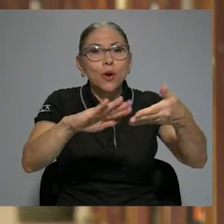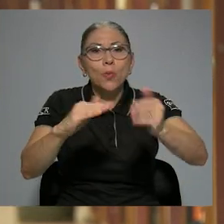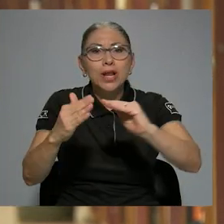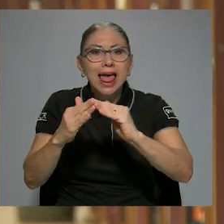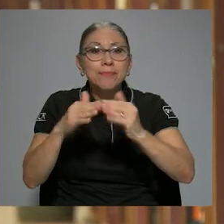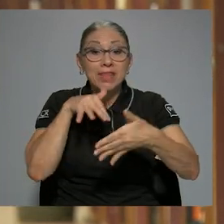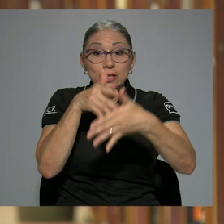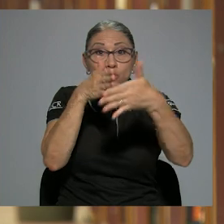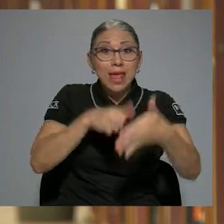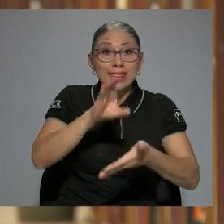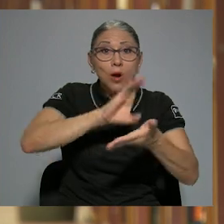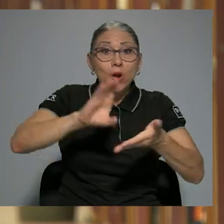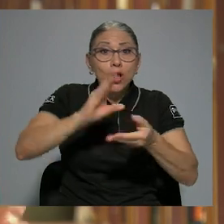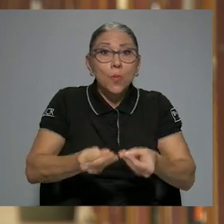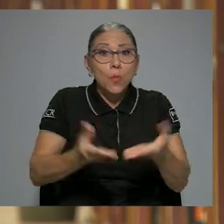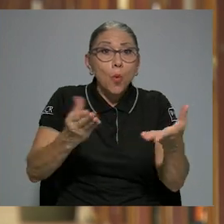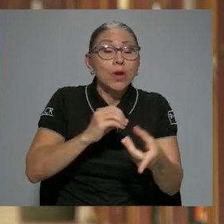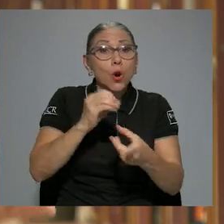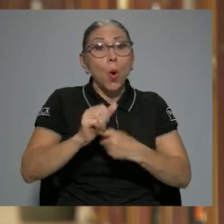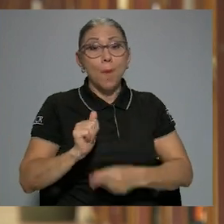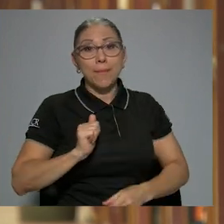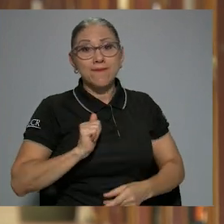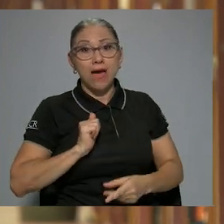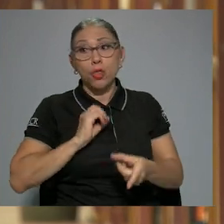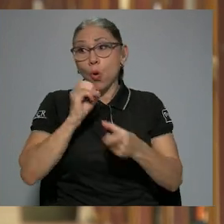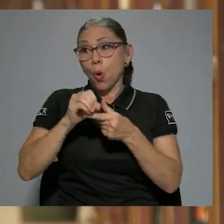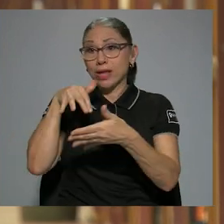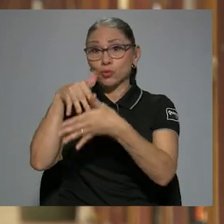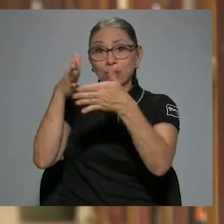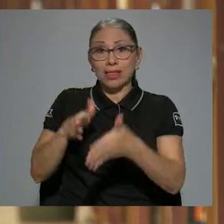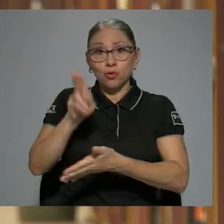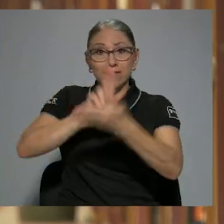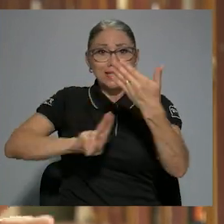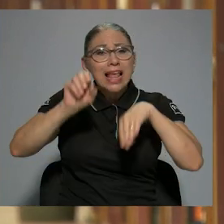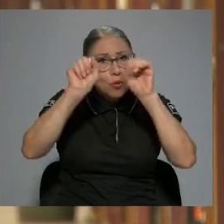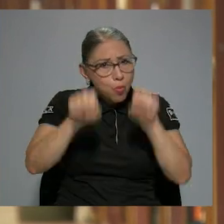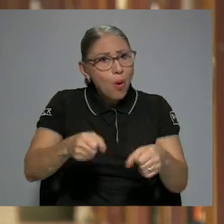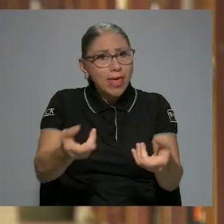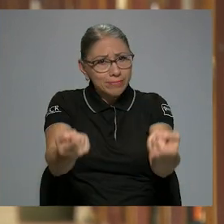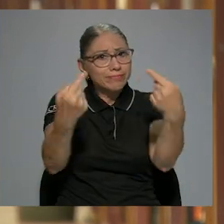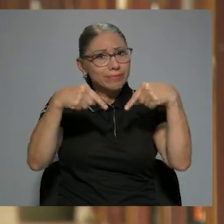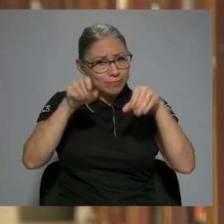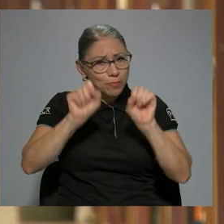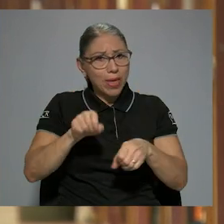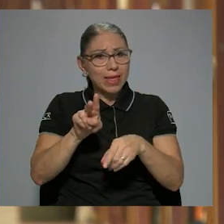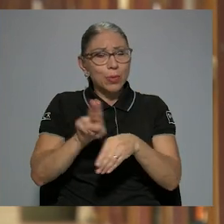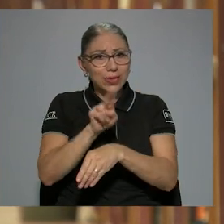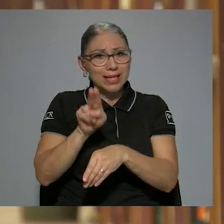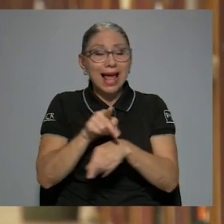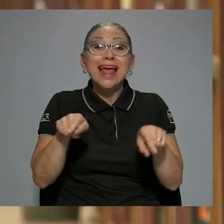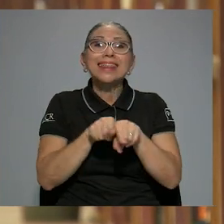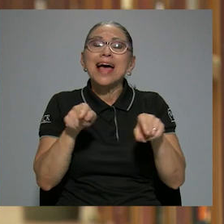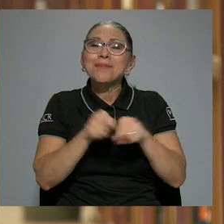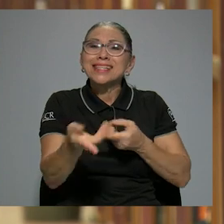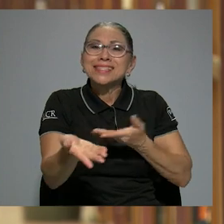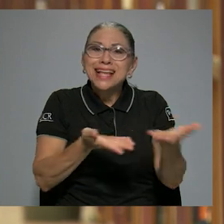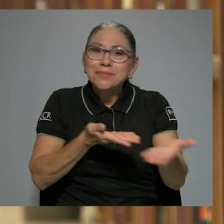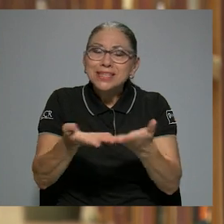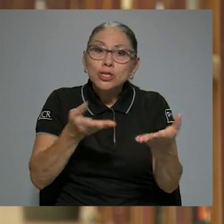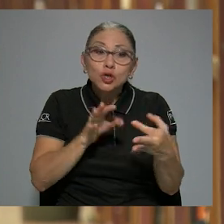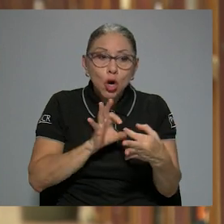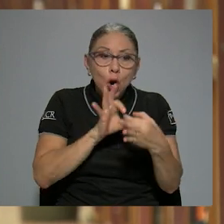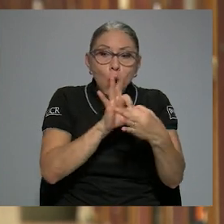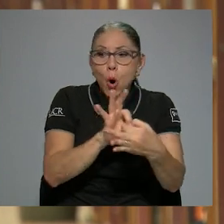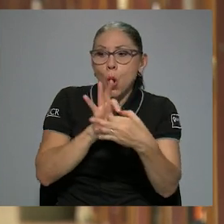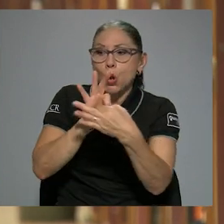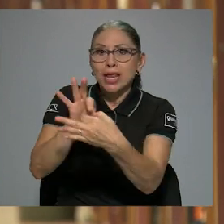cualquier estudiante de colegio público, privado, cualquier estudiante universitario puede hacerlo sin ningún problema. Ahora, también tenemos